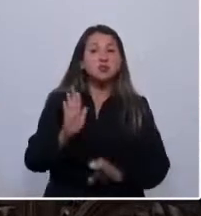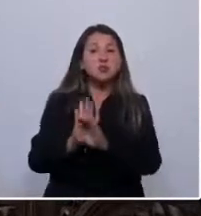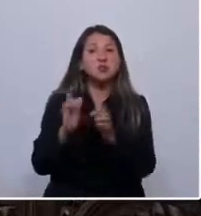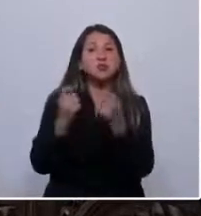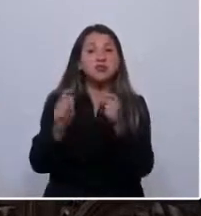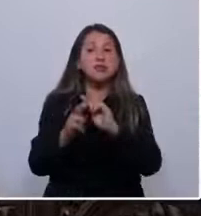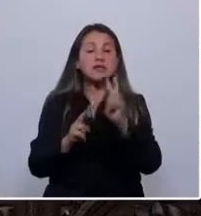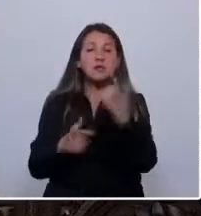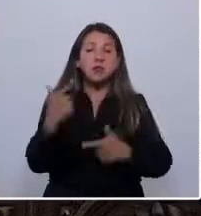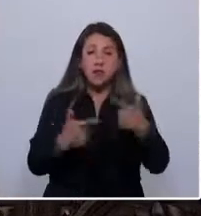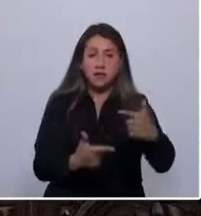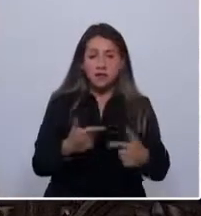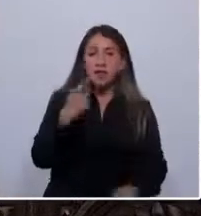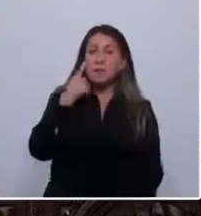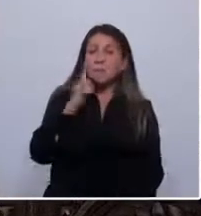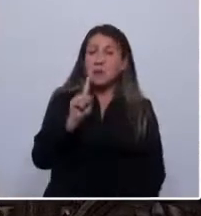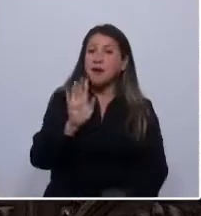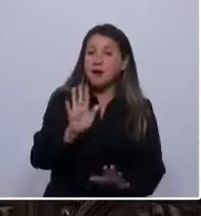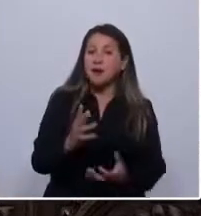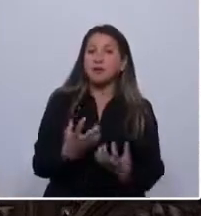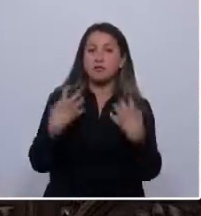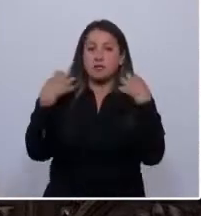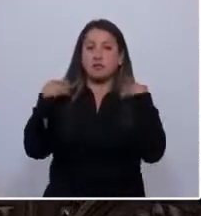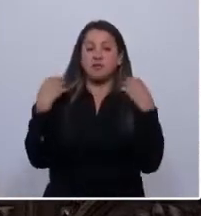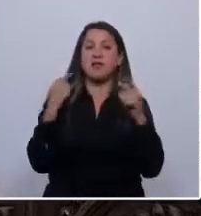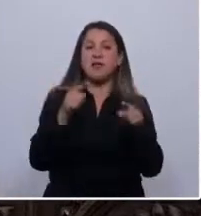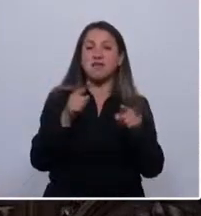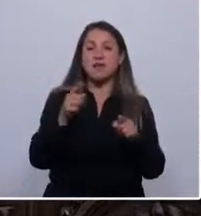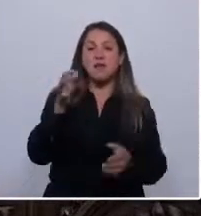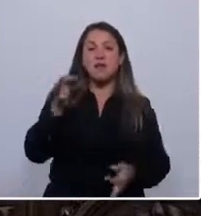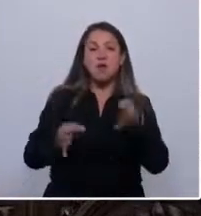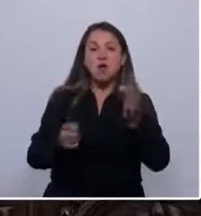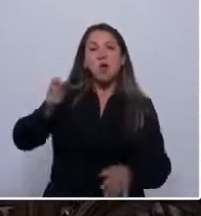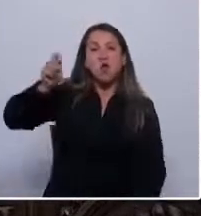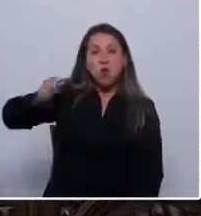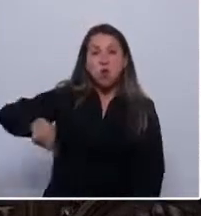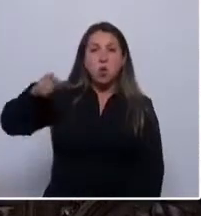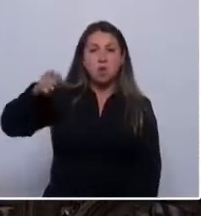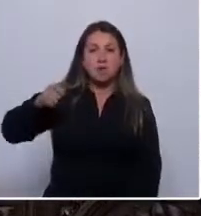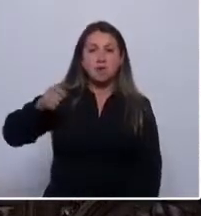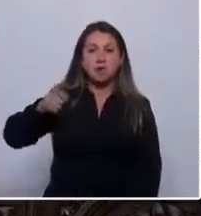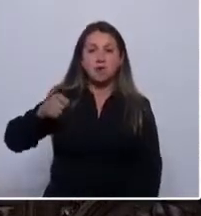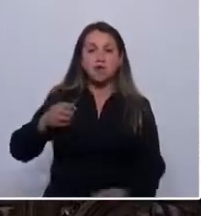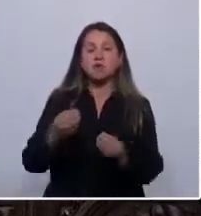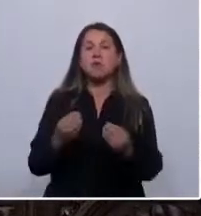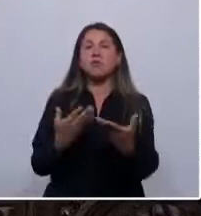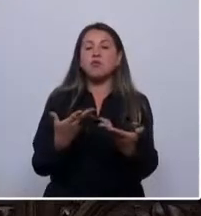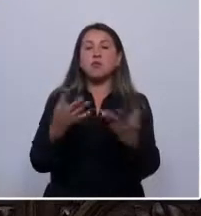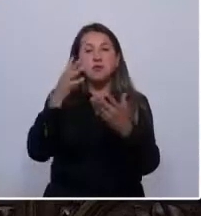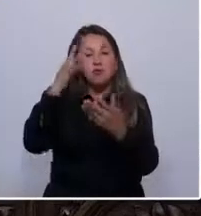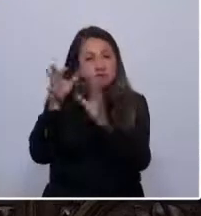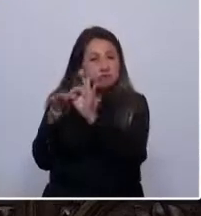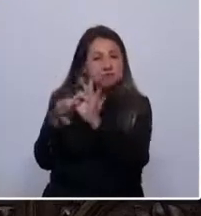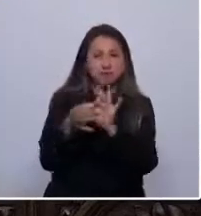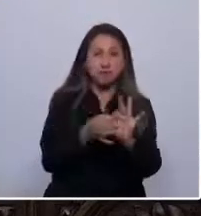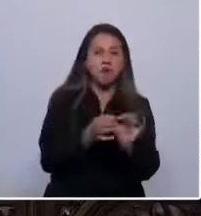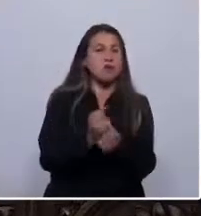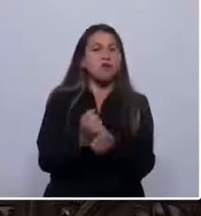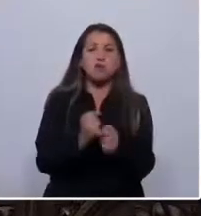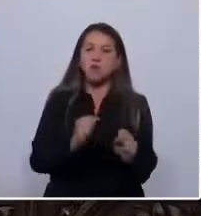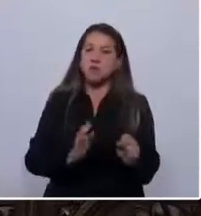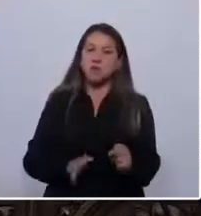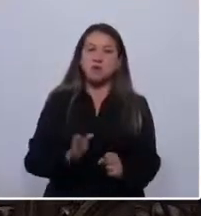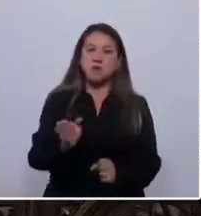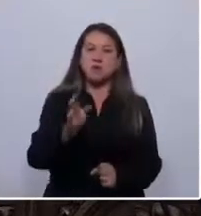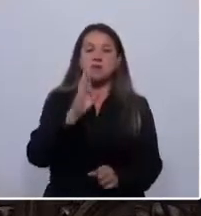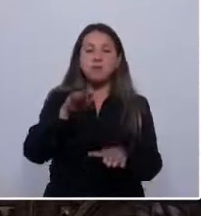hacer política realmente responsable a esa jueza. Seamos consistentes. No podemos seguir teniendo